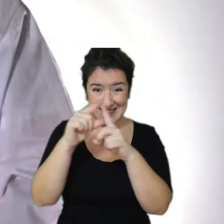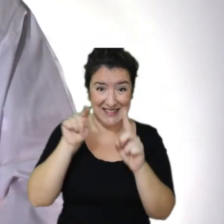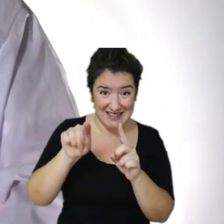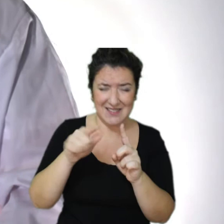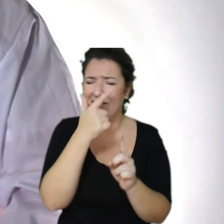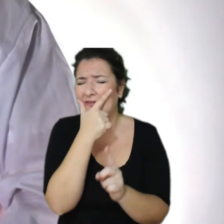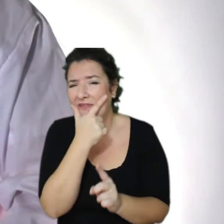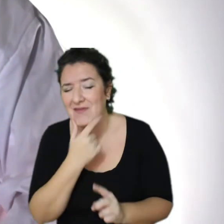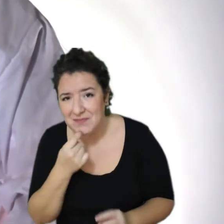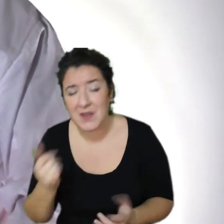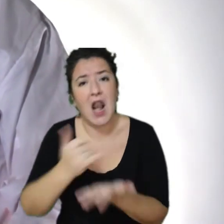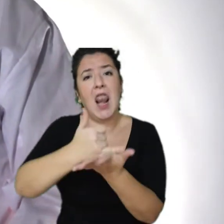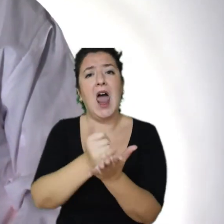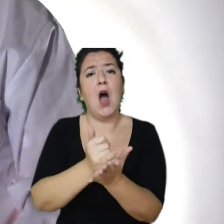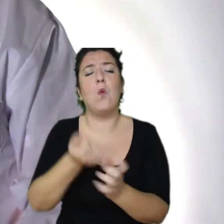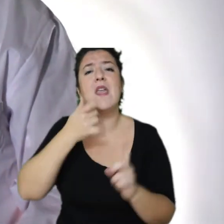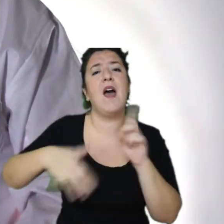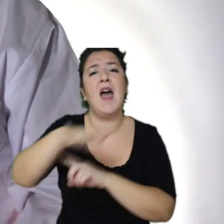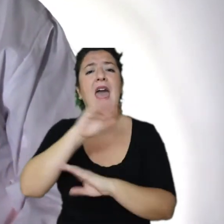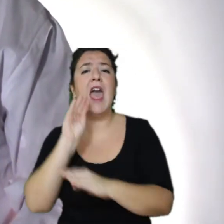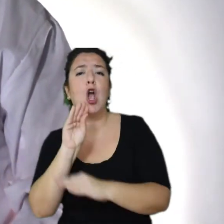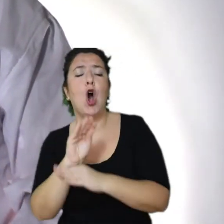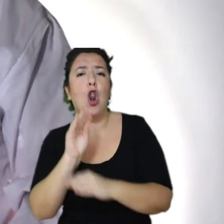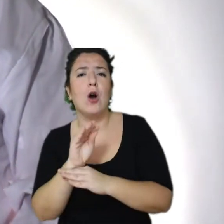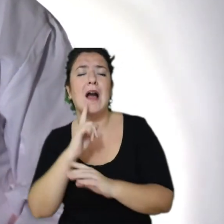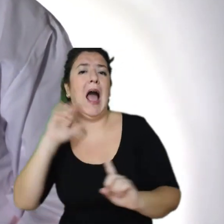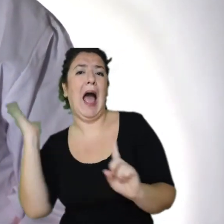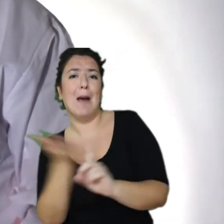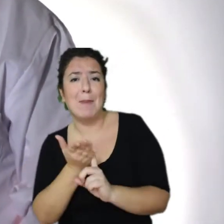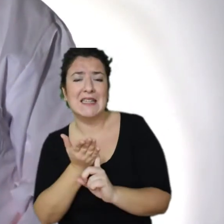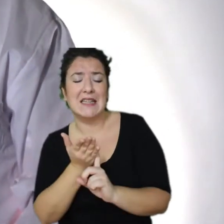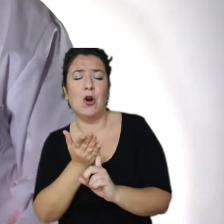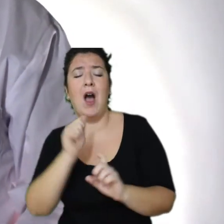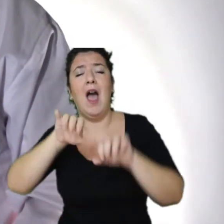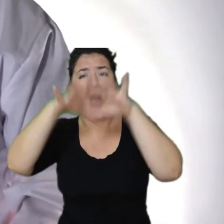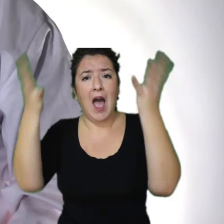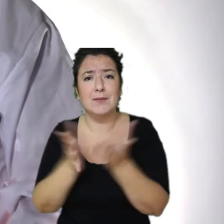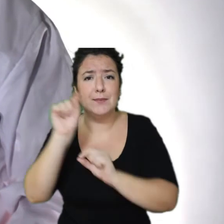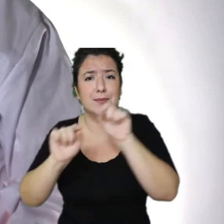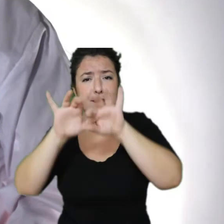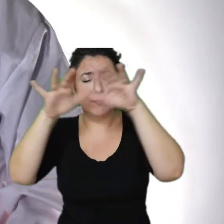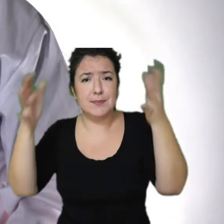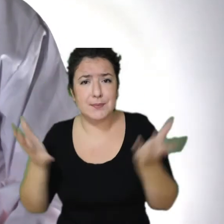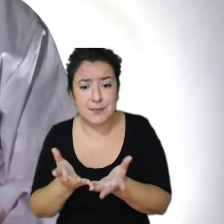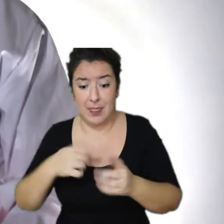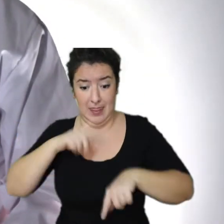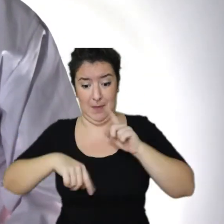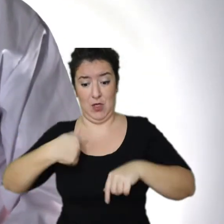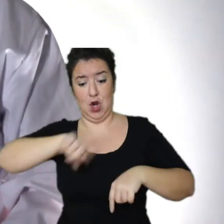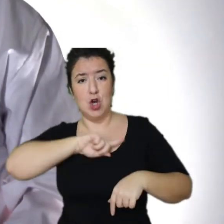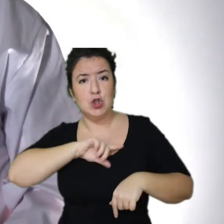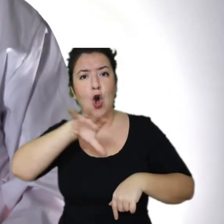sí. La huella ecológica es un indicador del impacto ambiental generado por la demanda que nosotros